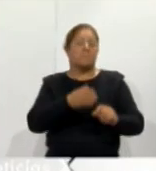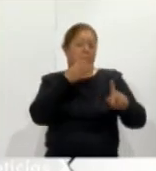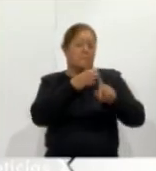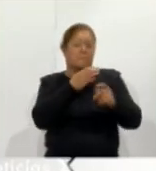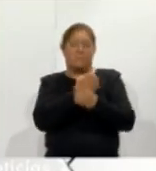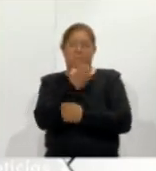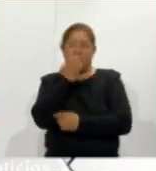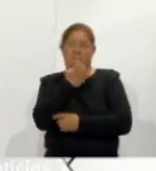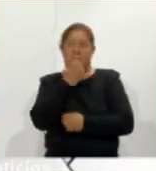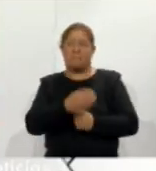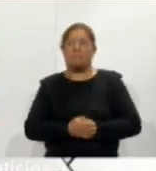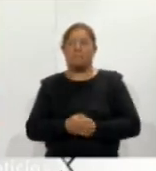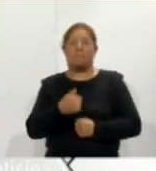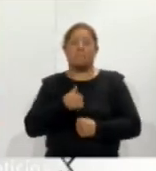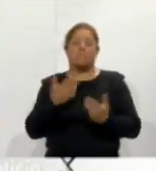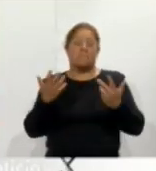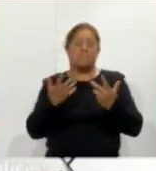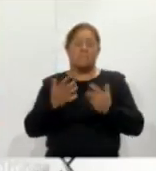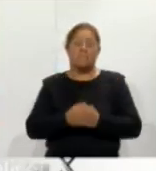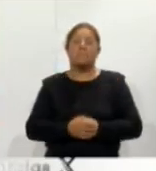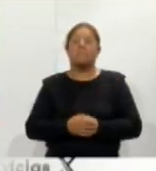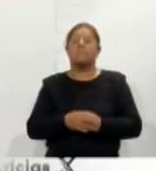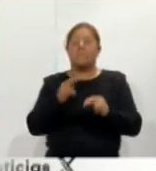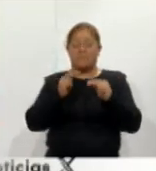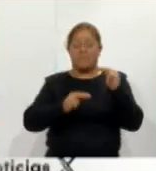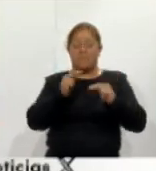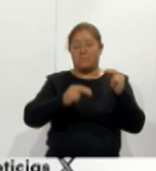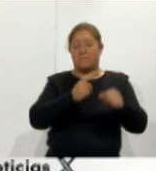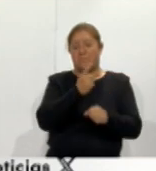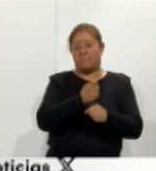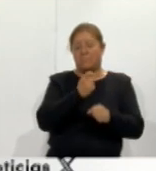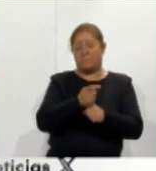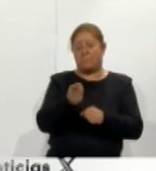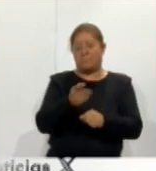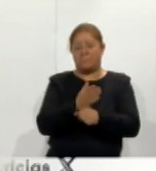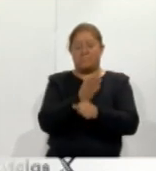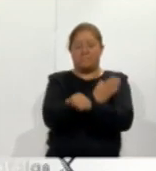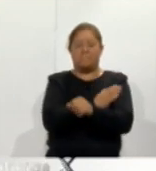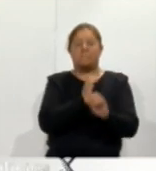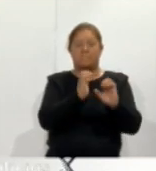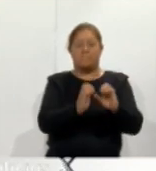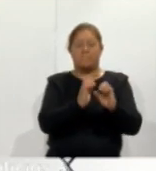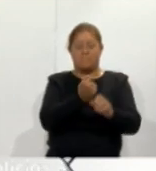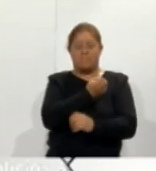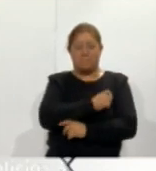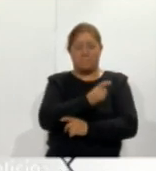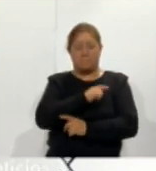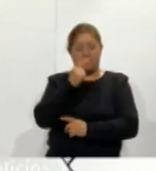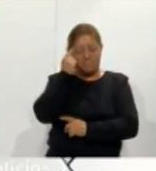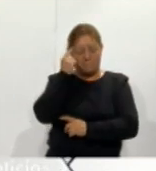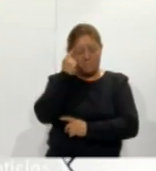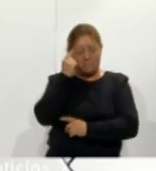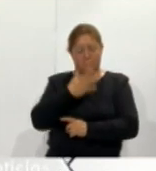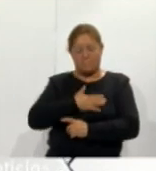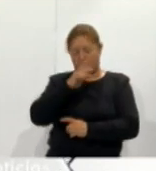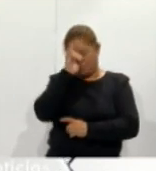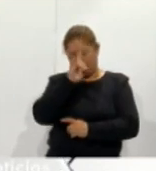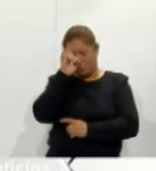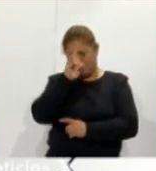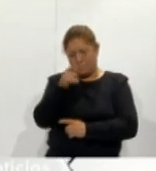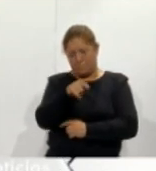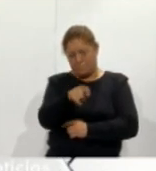nosotros lo que hacemos nosotros un primer nivel de prevención en la salud mental entonces nosotros hacemos orientación y consejería